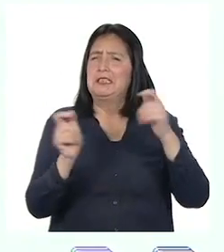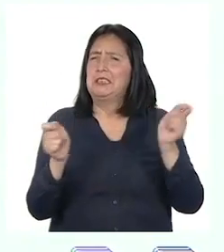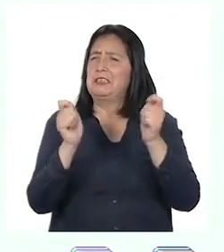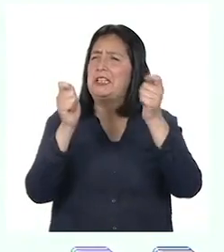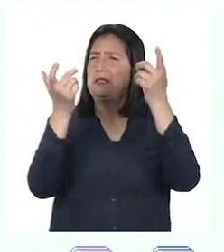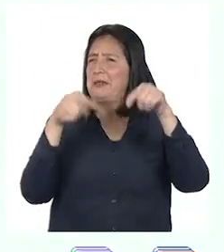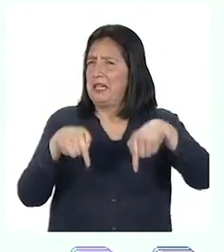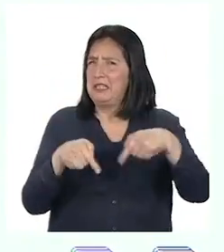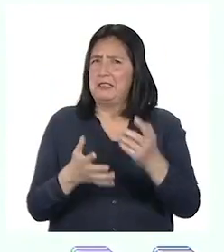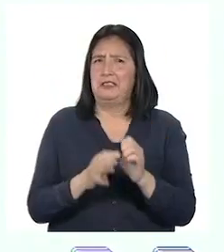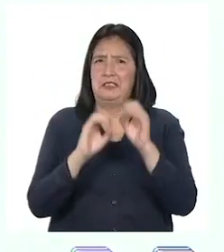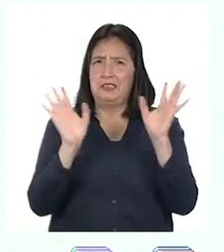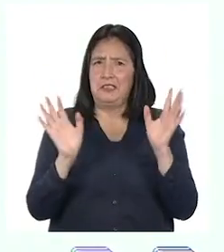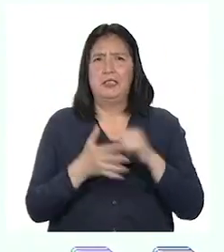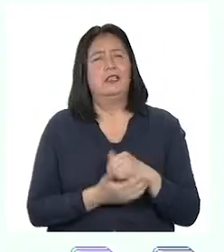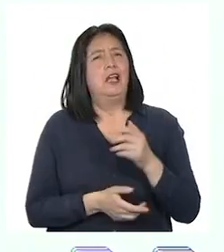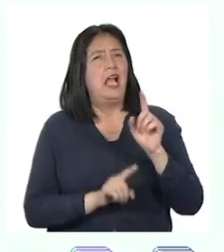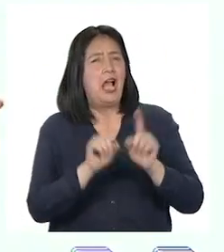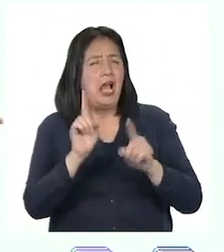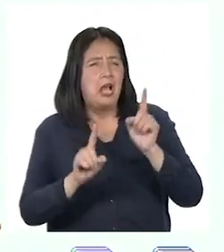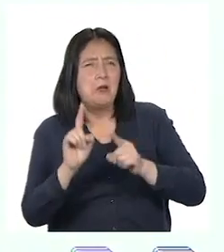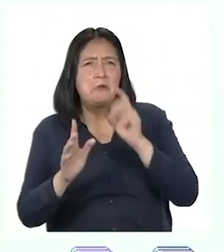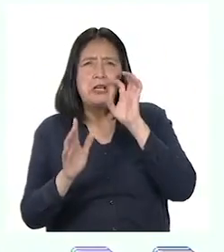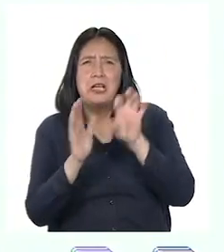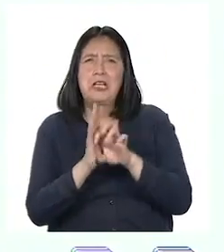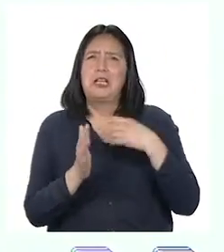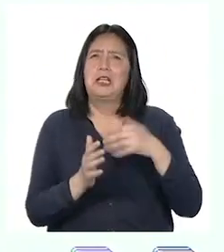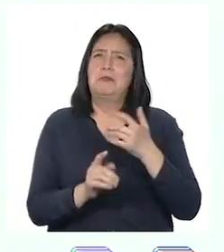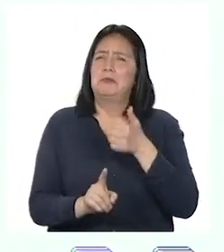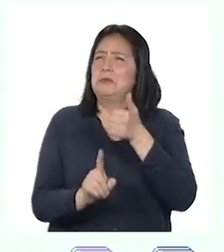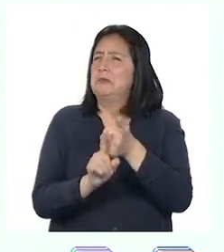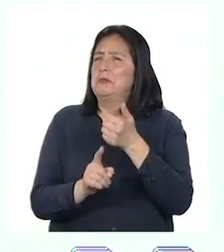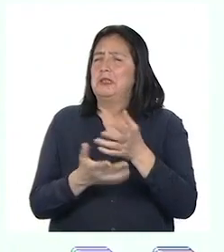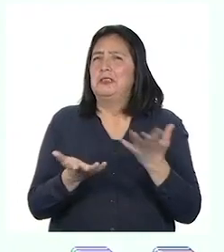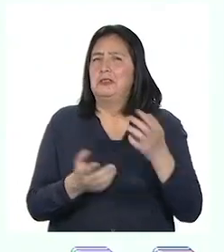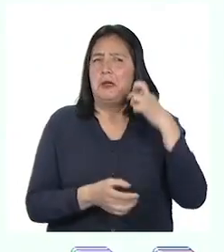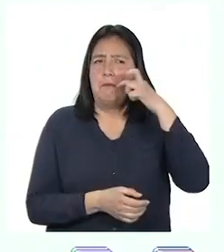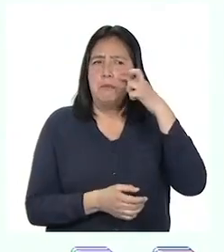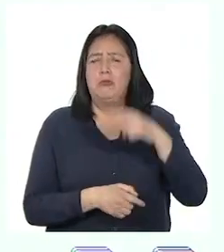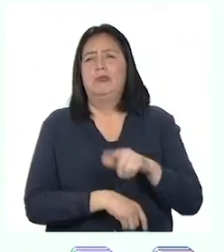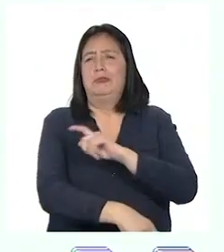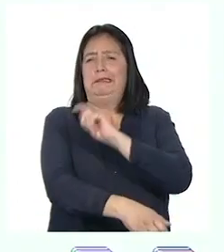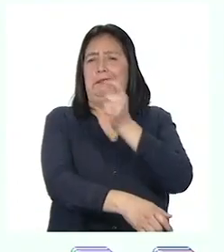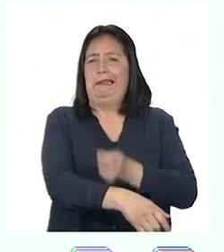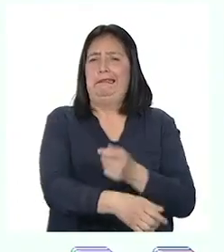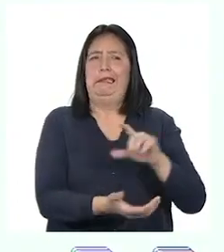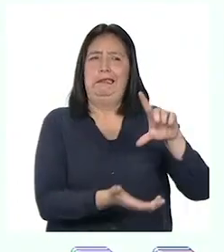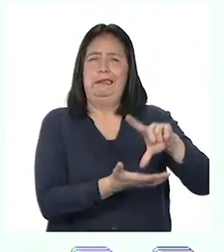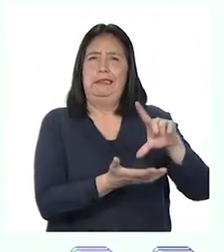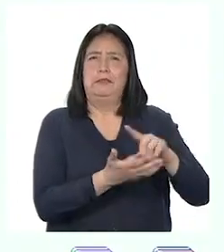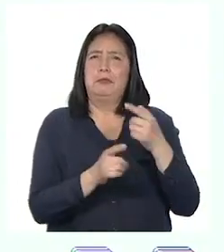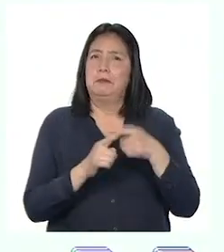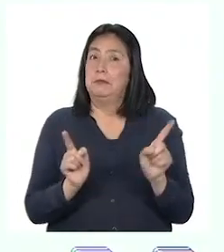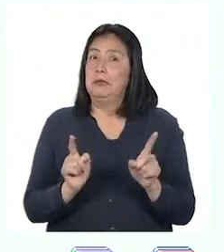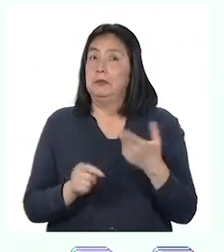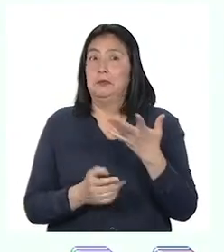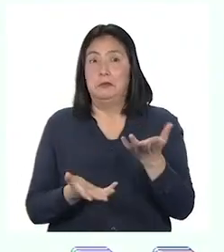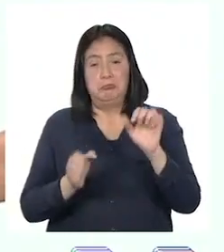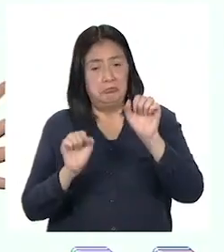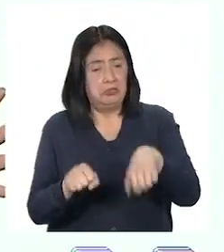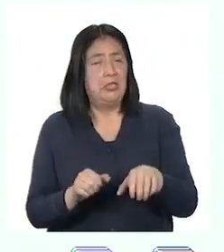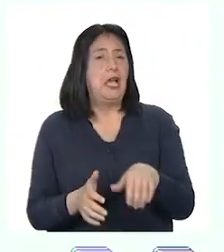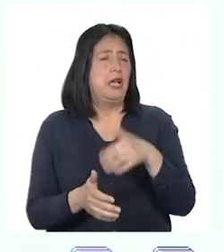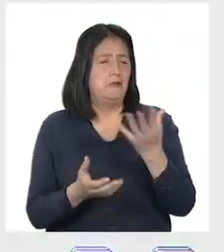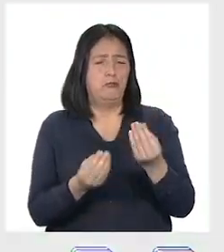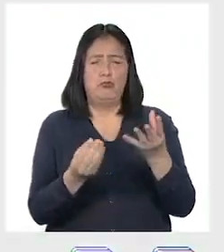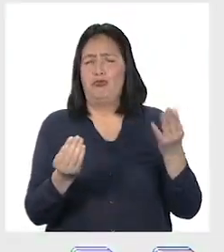celebrar esta fecha. Tenemos algunos ejemplos muy particulares en Puno, Tacna y Lima. Pero sin duda existen